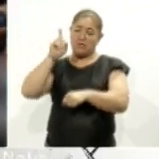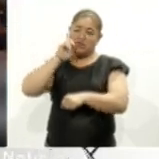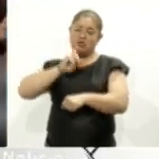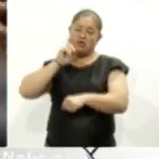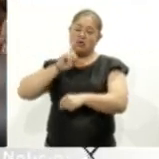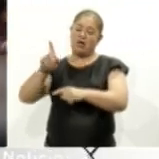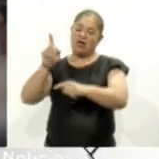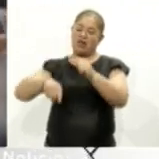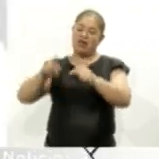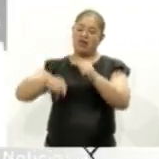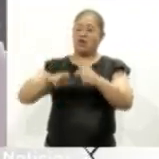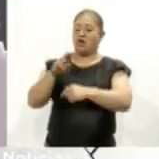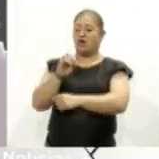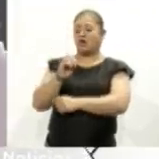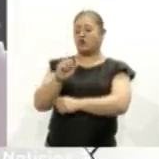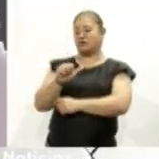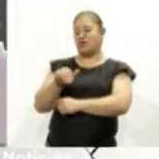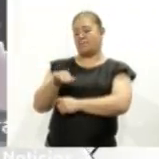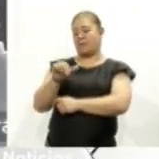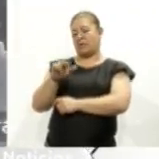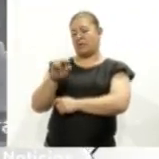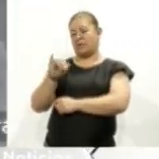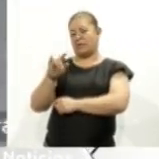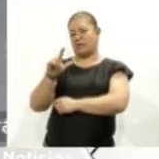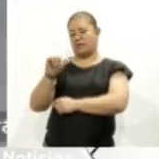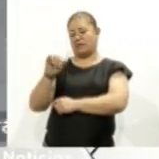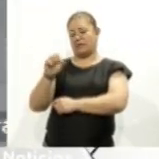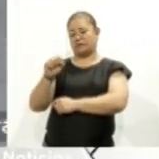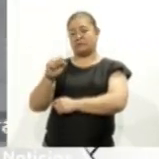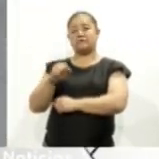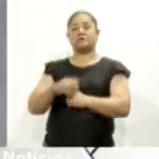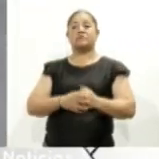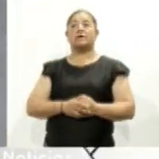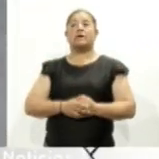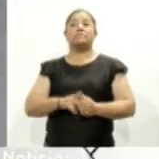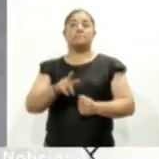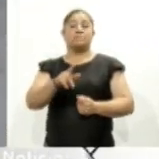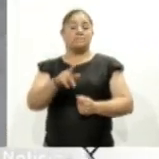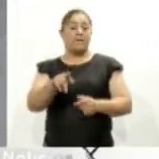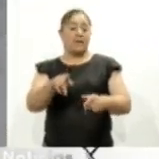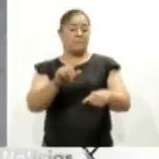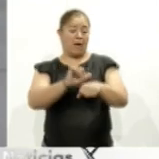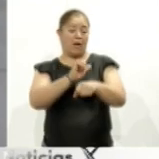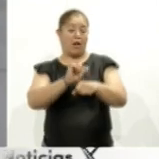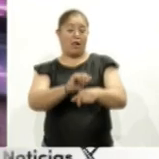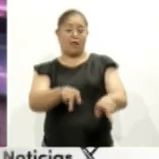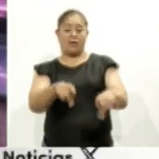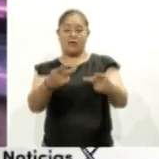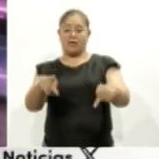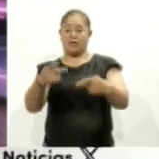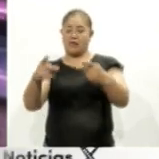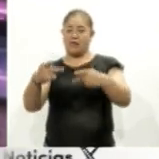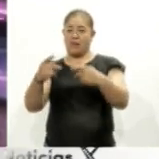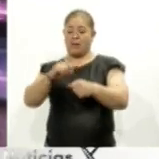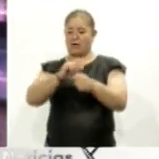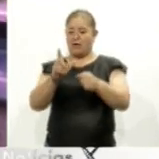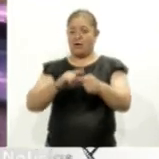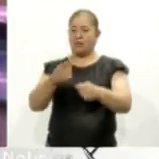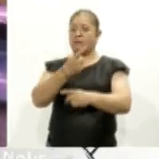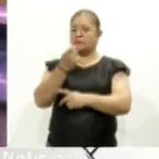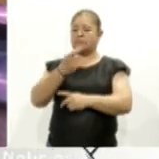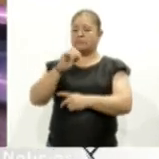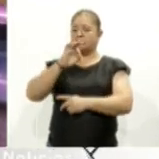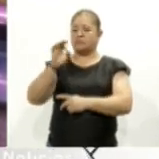Amarilis Zarate Grajales. Con el objetivo de que la venta de autos eléctricos en el mercado nacional sea del 100%